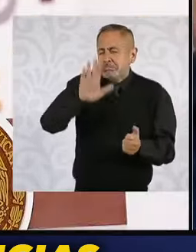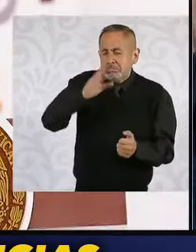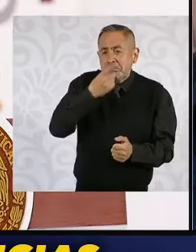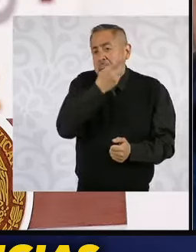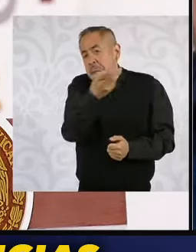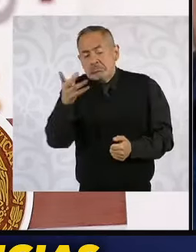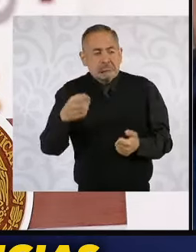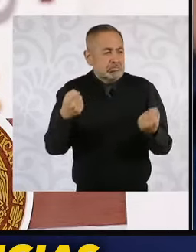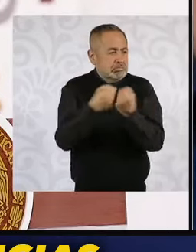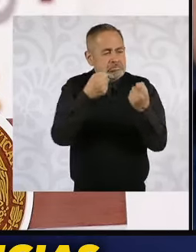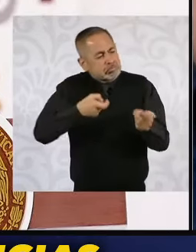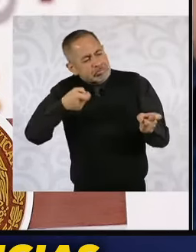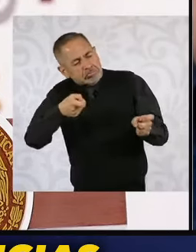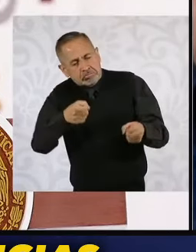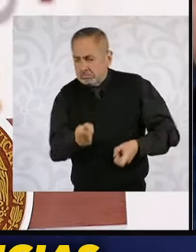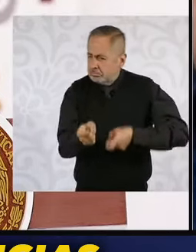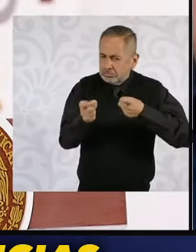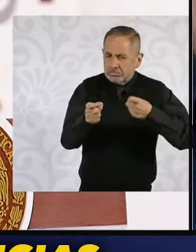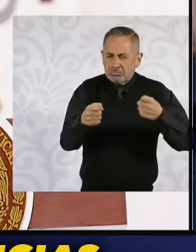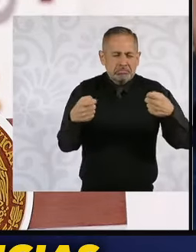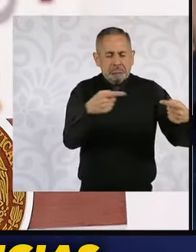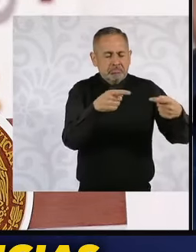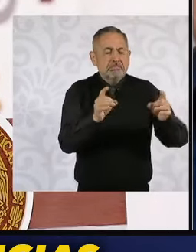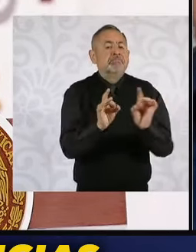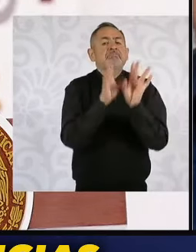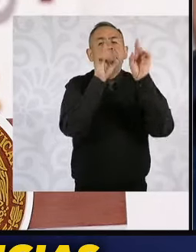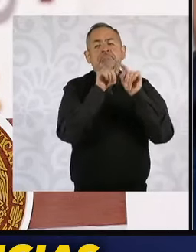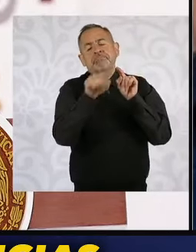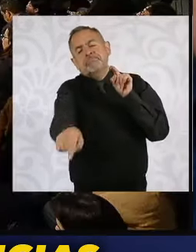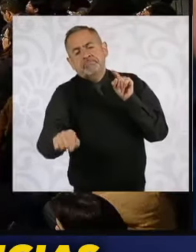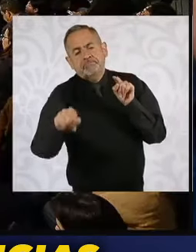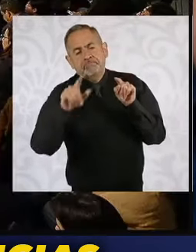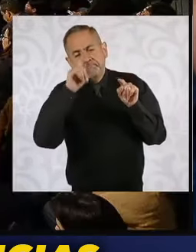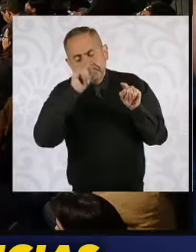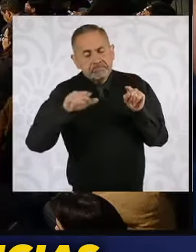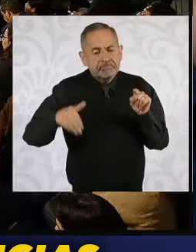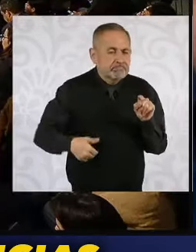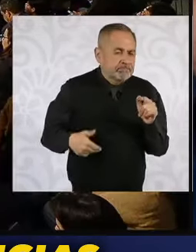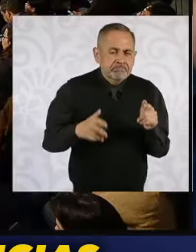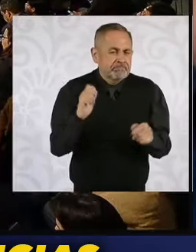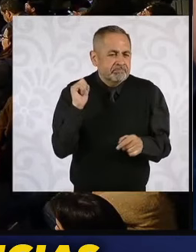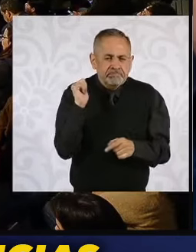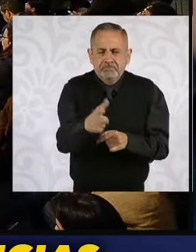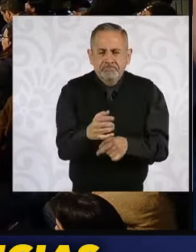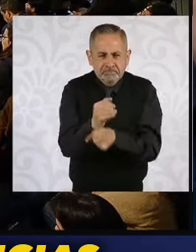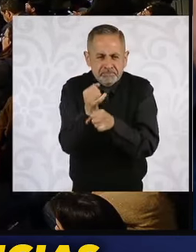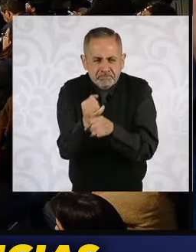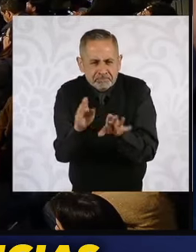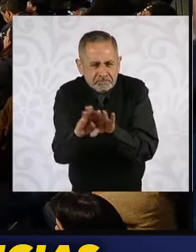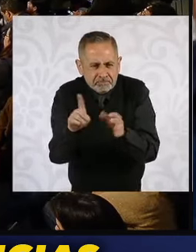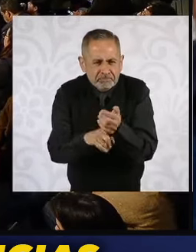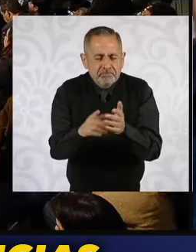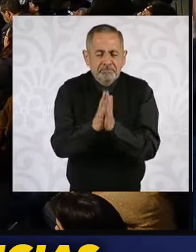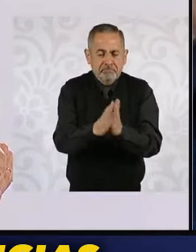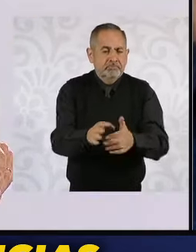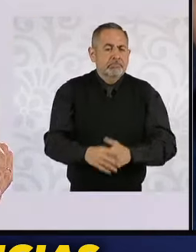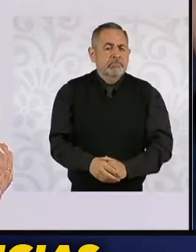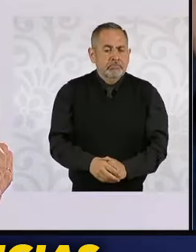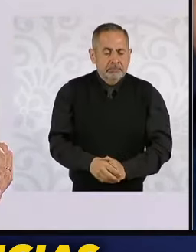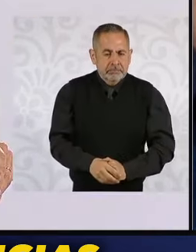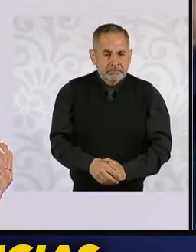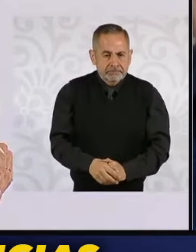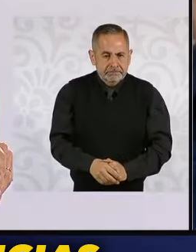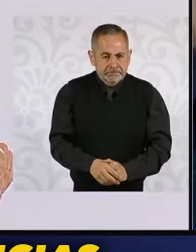de poner la información los invitamos a que nos ayuden a compartir este video en todas sus redes sociales, que dejen sus